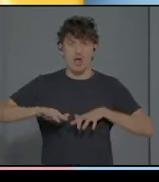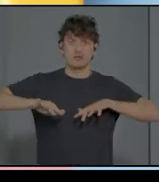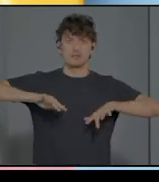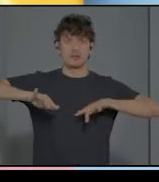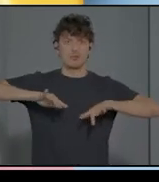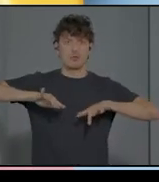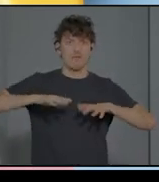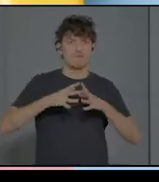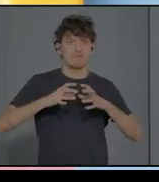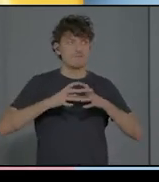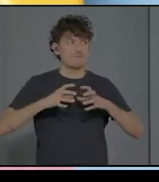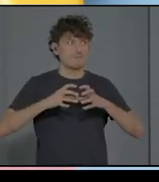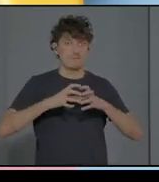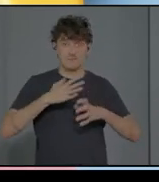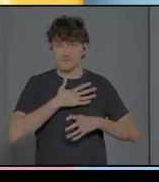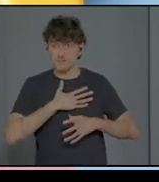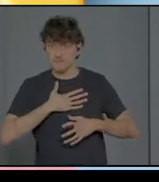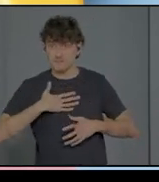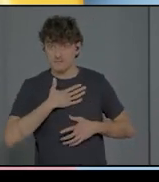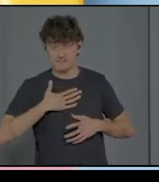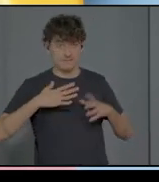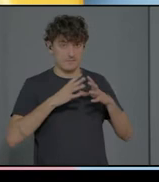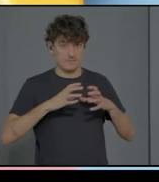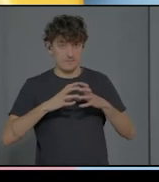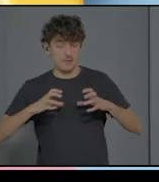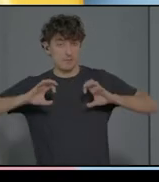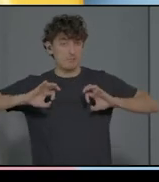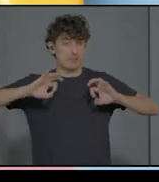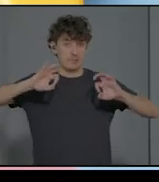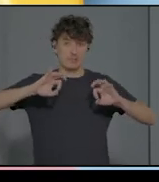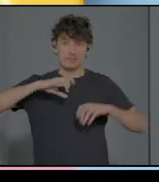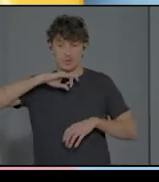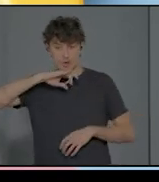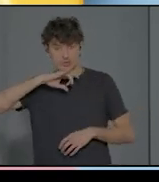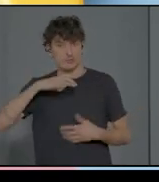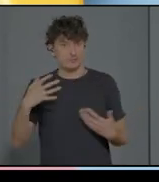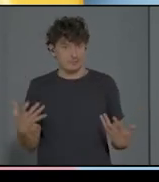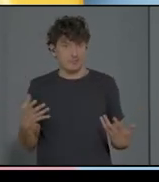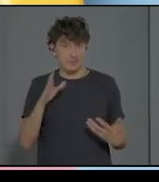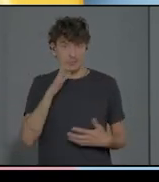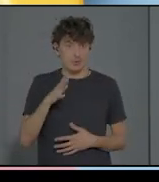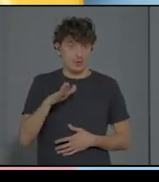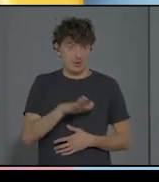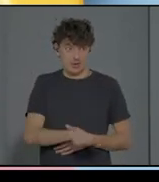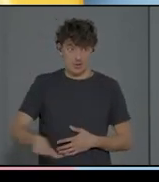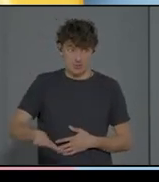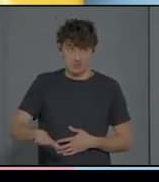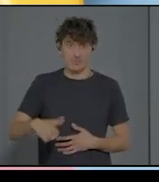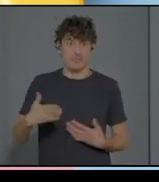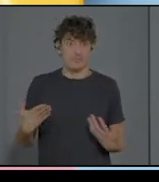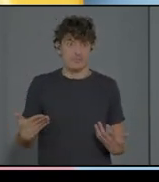es especialmente contento porque el niño indica y la madre dice que quiere